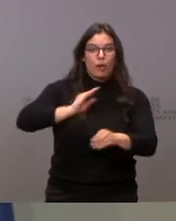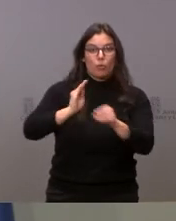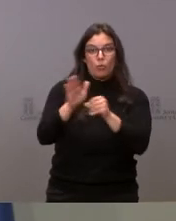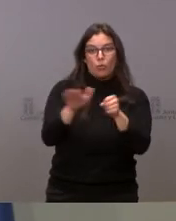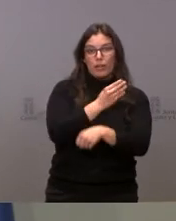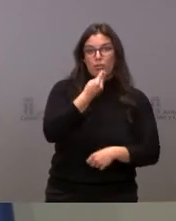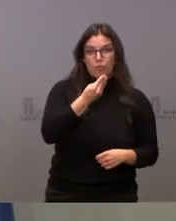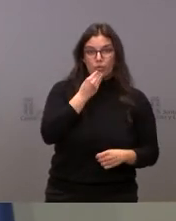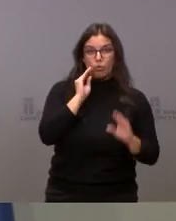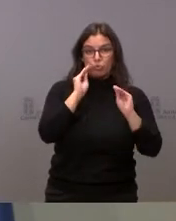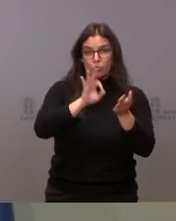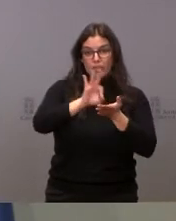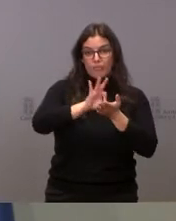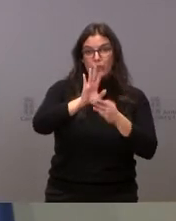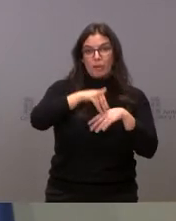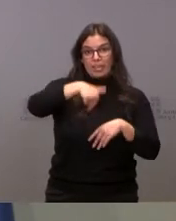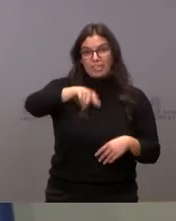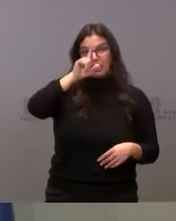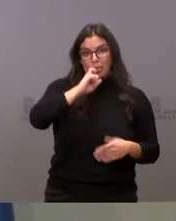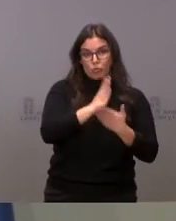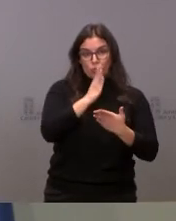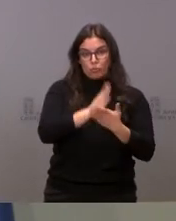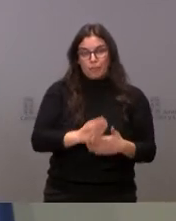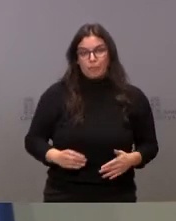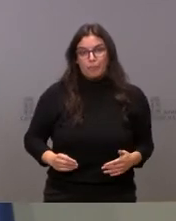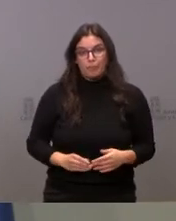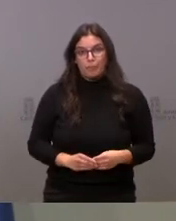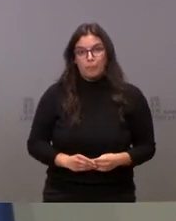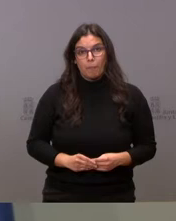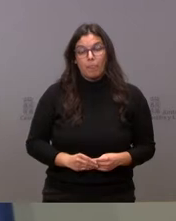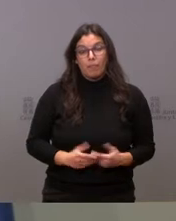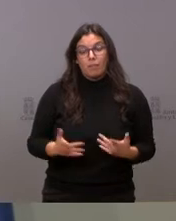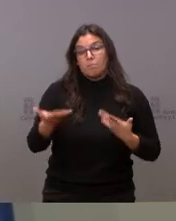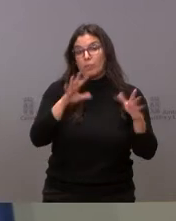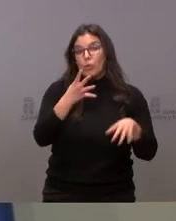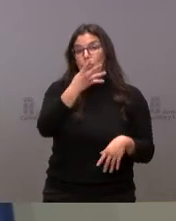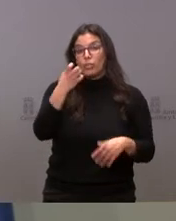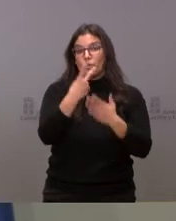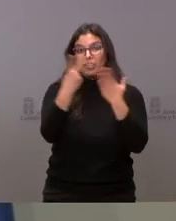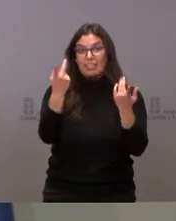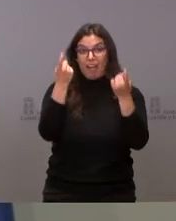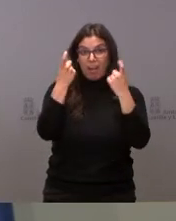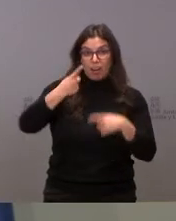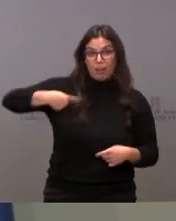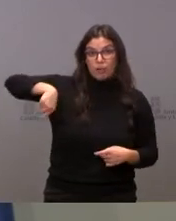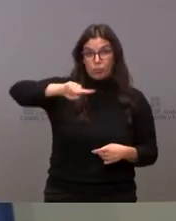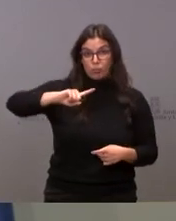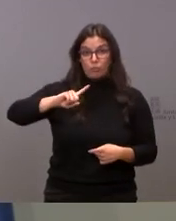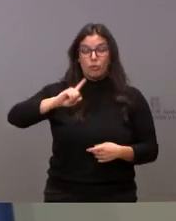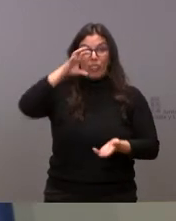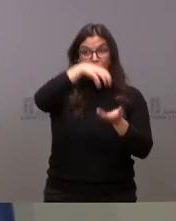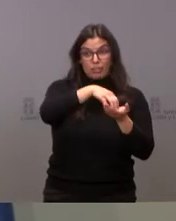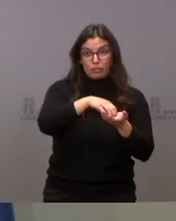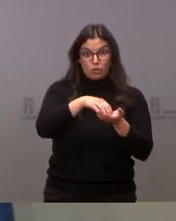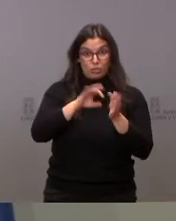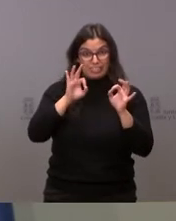servicio durante el curso escolar 2021-2022, en el que se estima que 417 alumnos de centros de